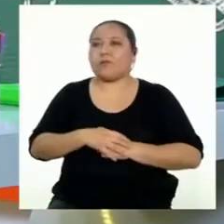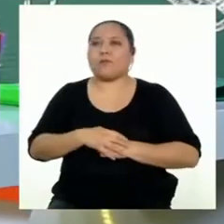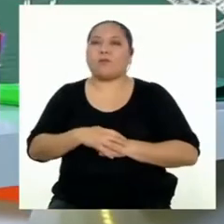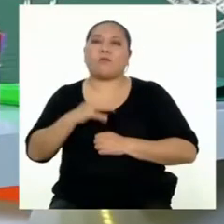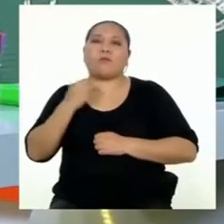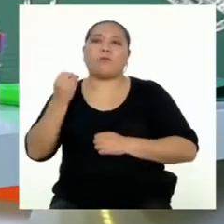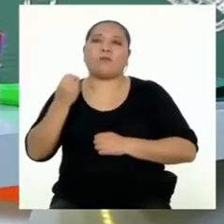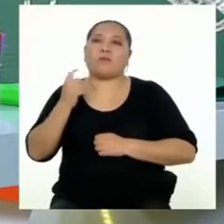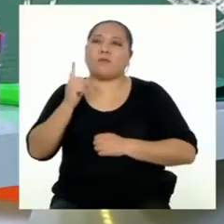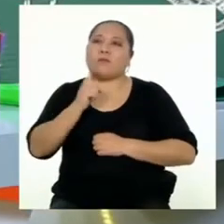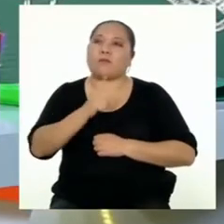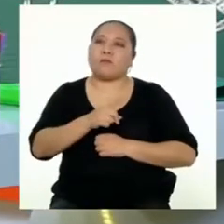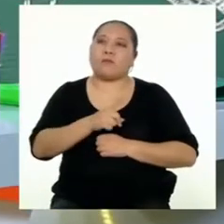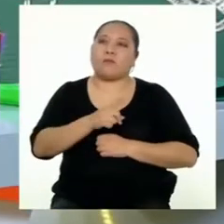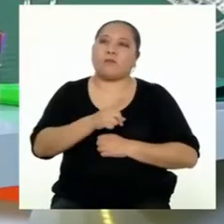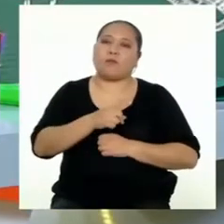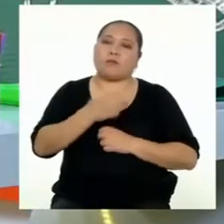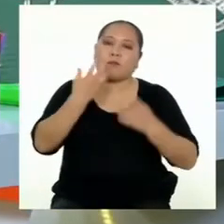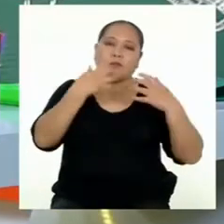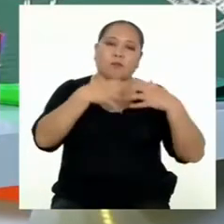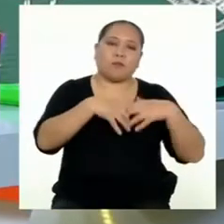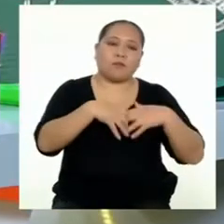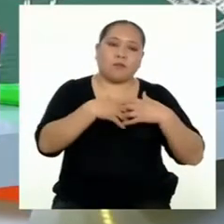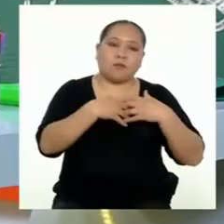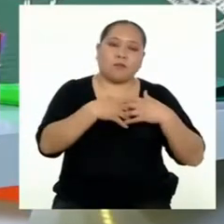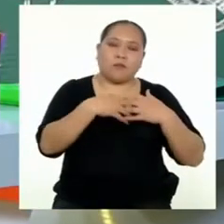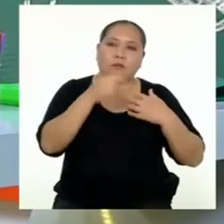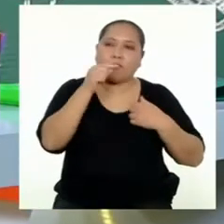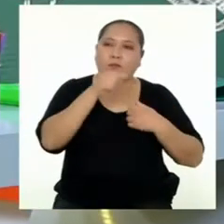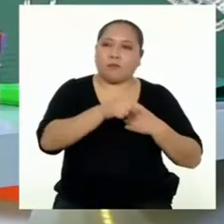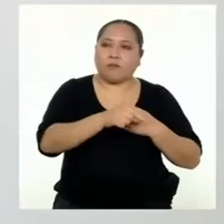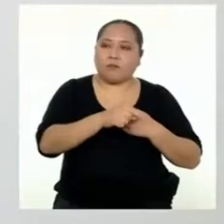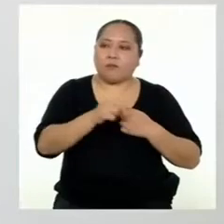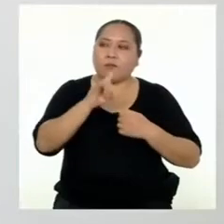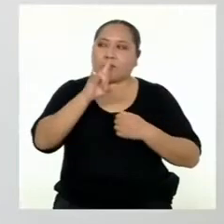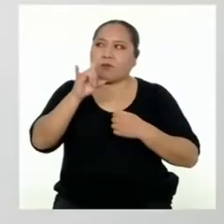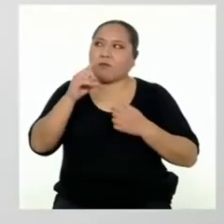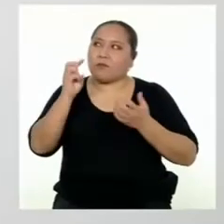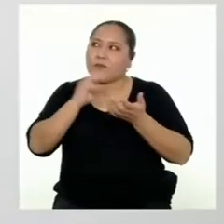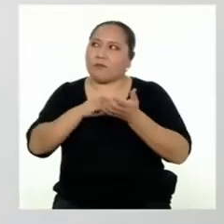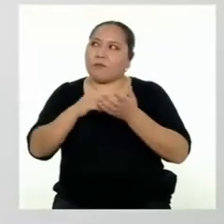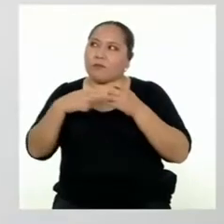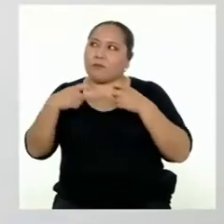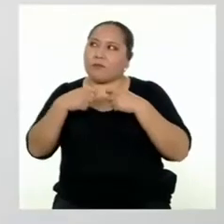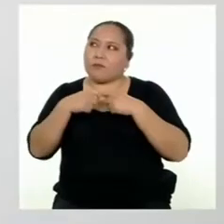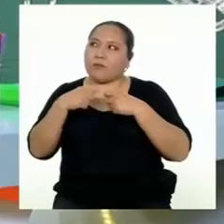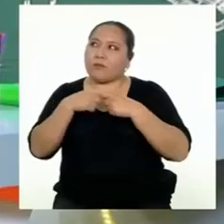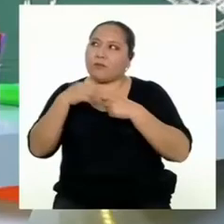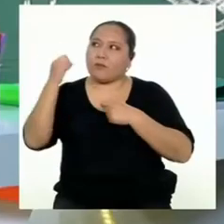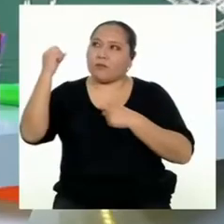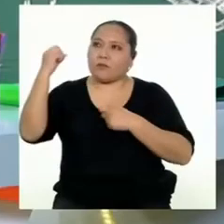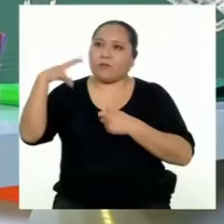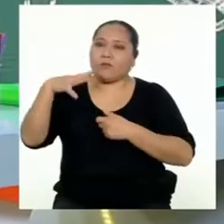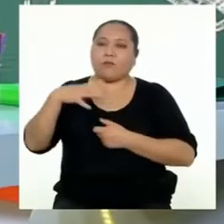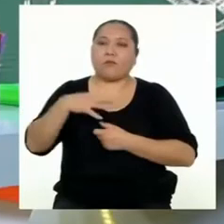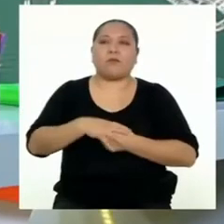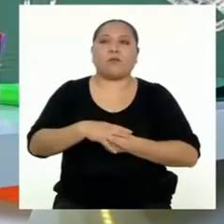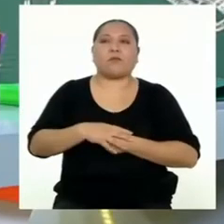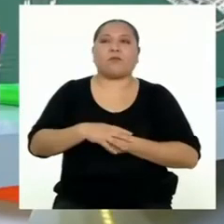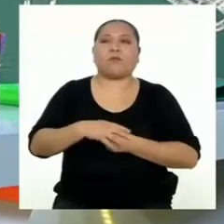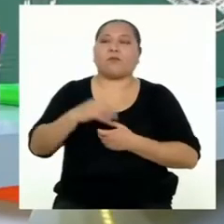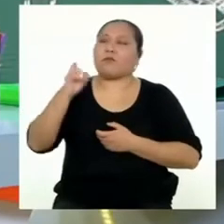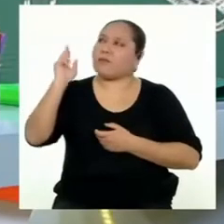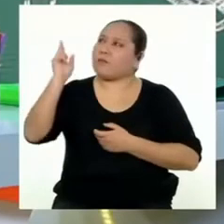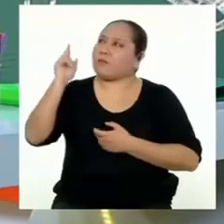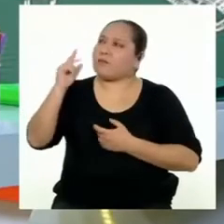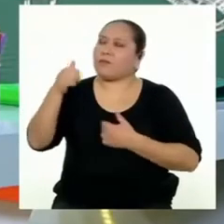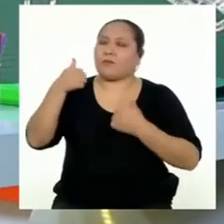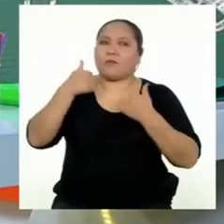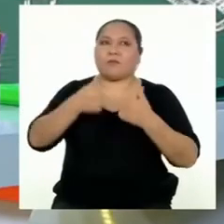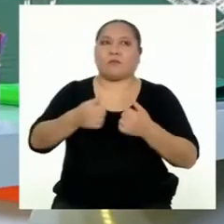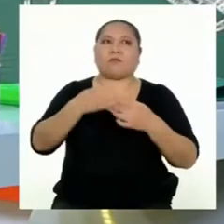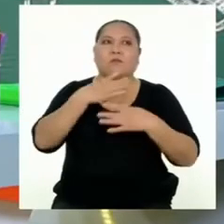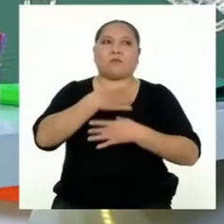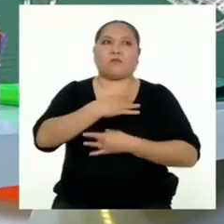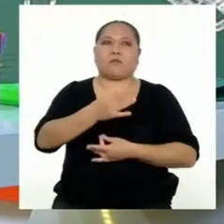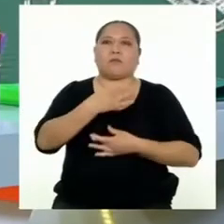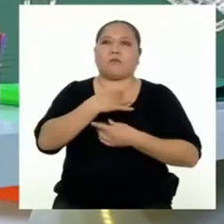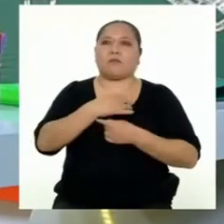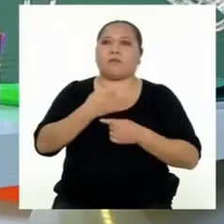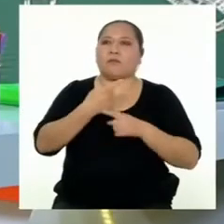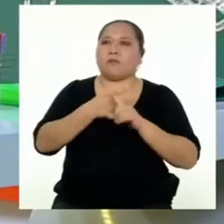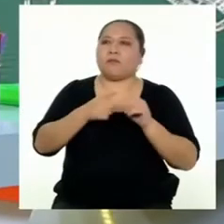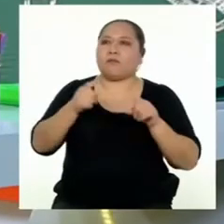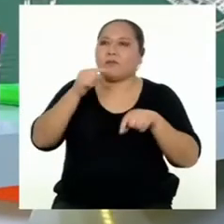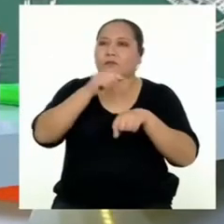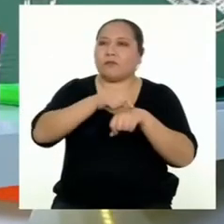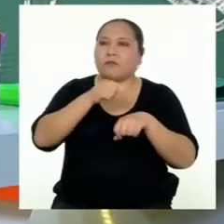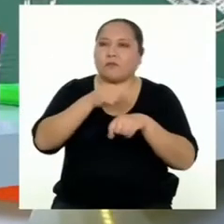Porque sería un dispositivo más y consumiría más luz. Exactamente. Profesora, todo esto está súper interesante.